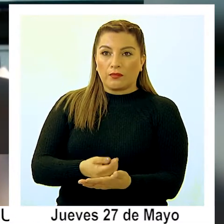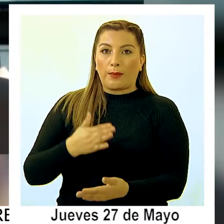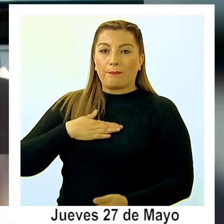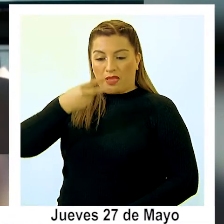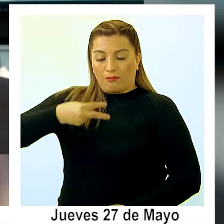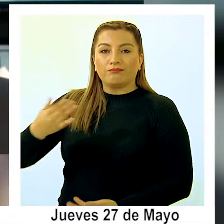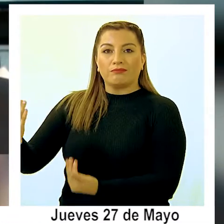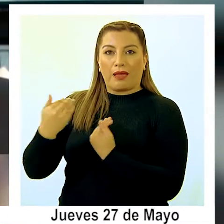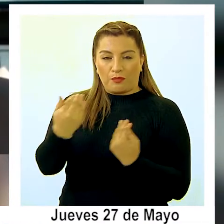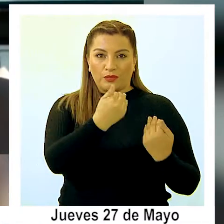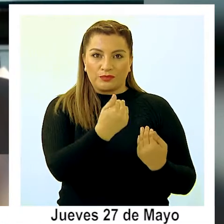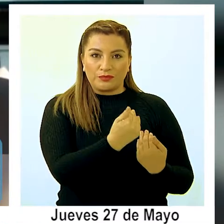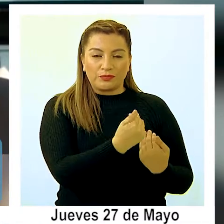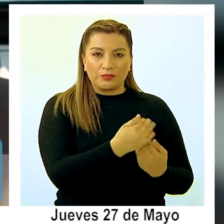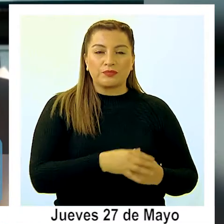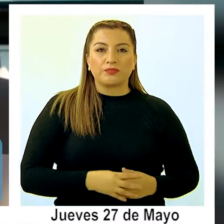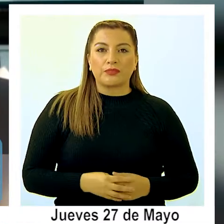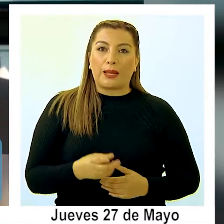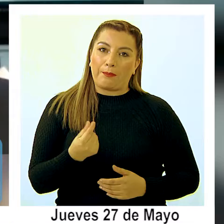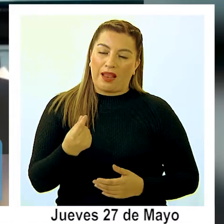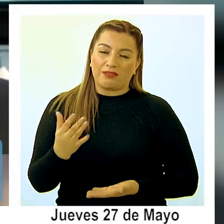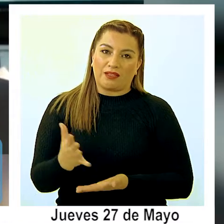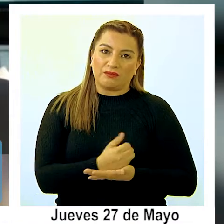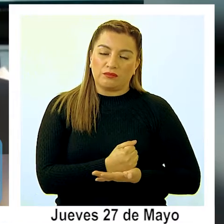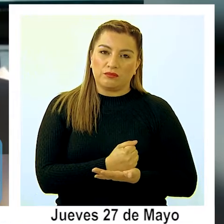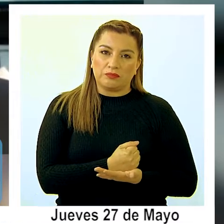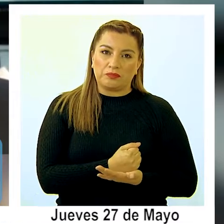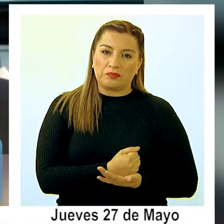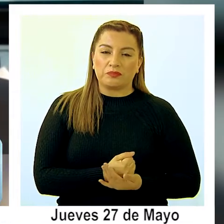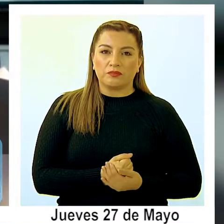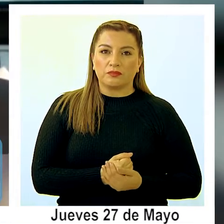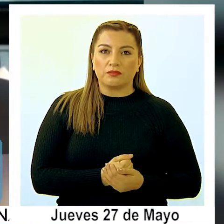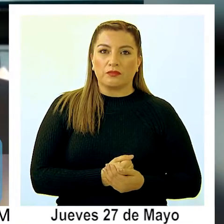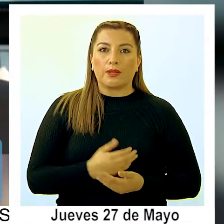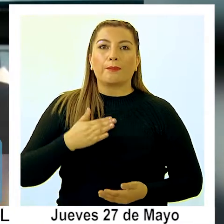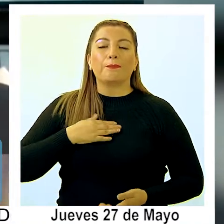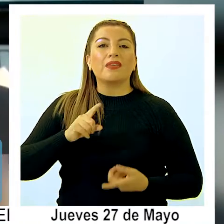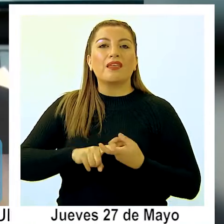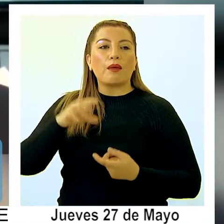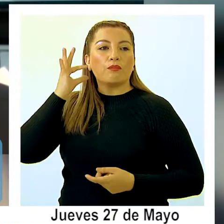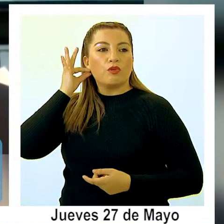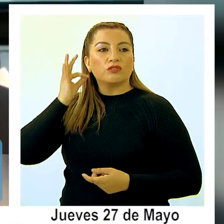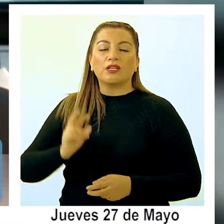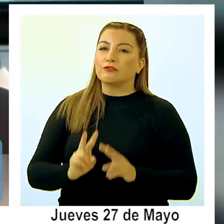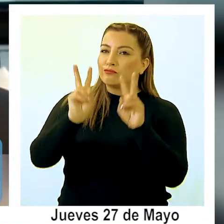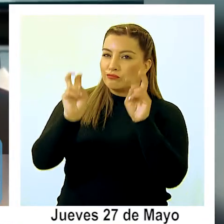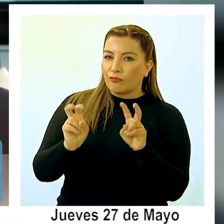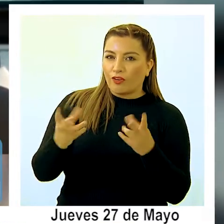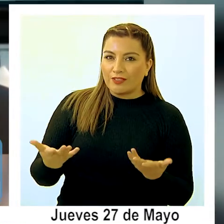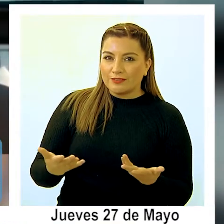aportes propios, que en realidad fueron aportes que hizo mi mujer respecto de